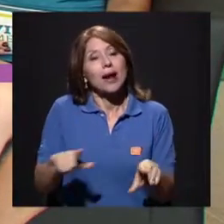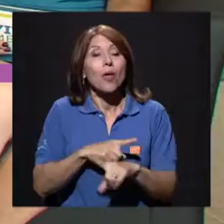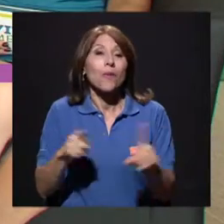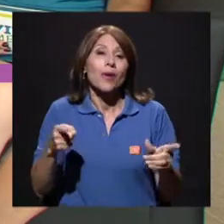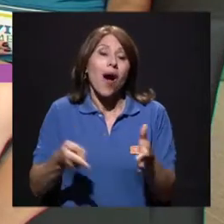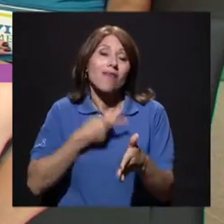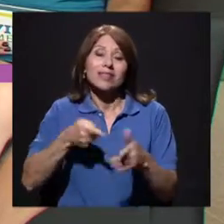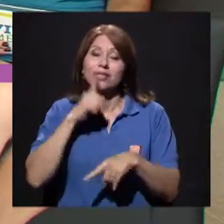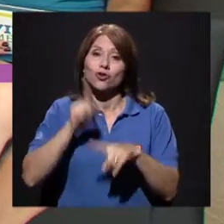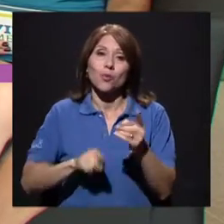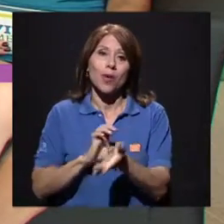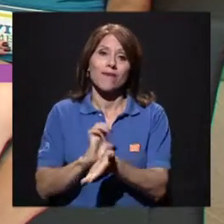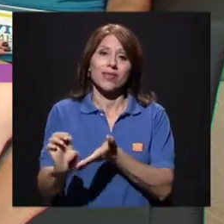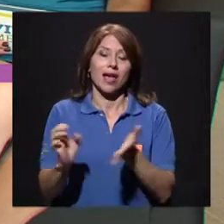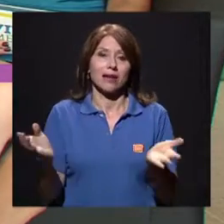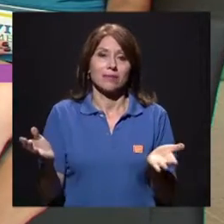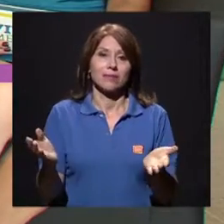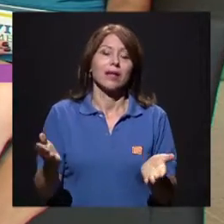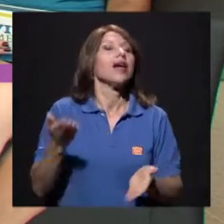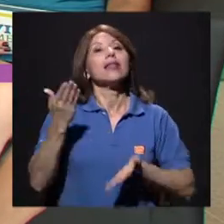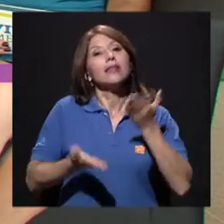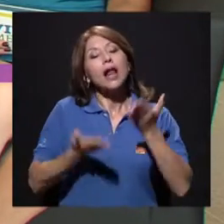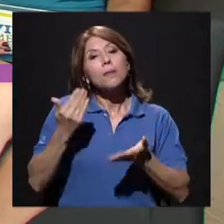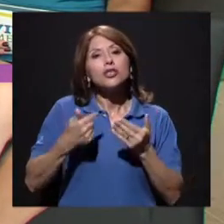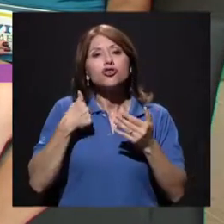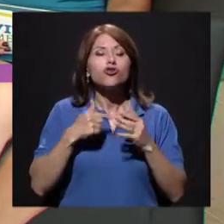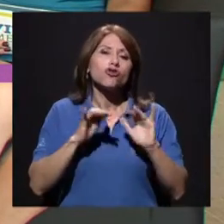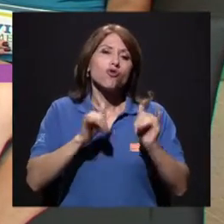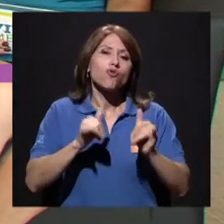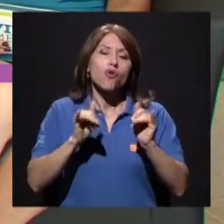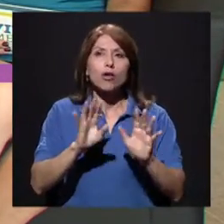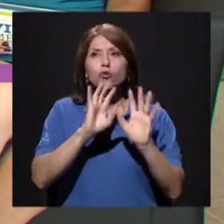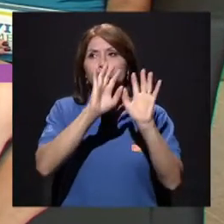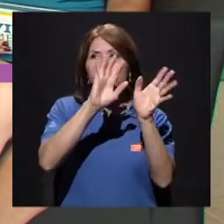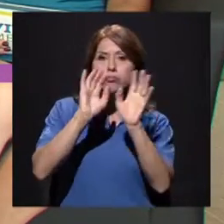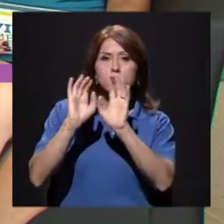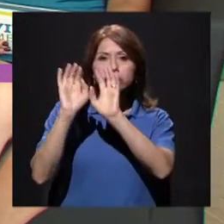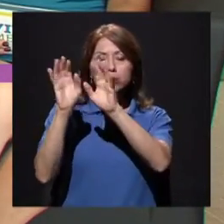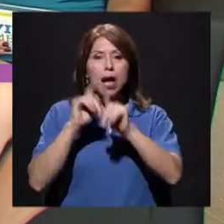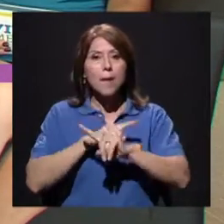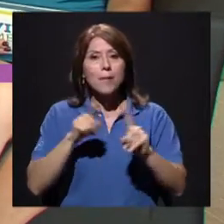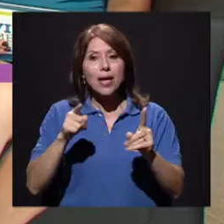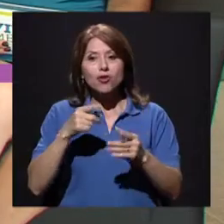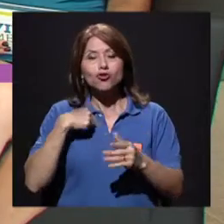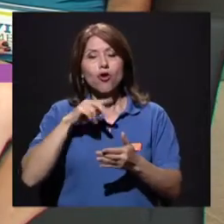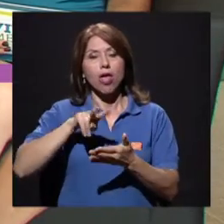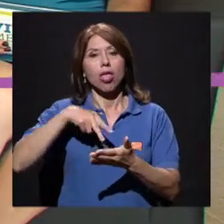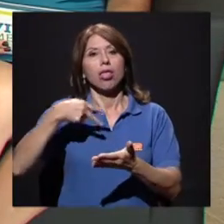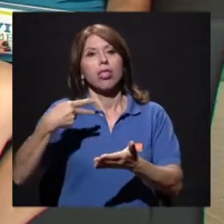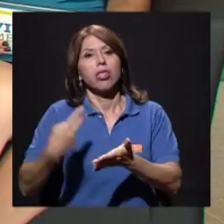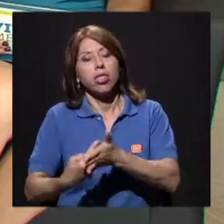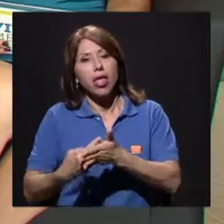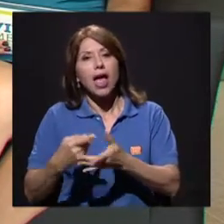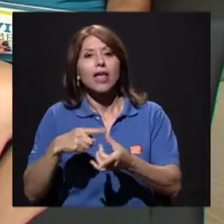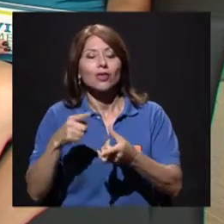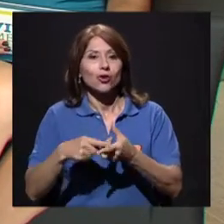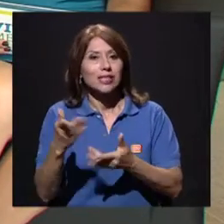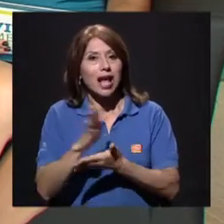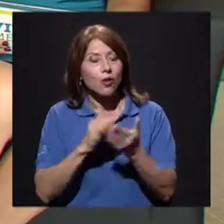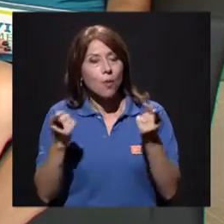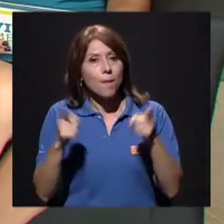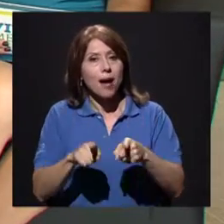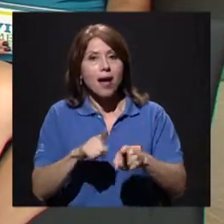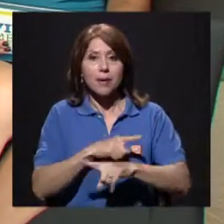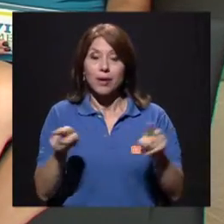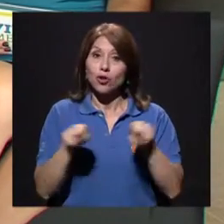puede ser que una persona se pase y yo caigo, entonces ahí me produce una lesión. Pero hay también lesiones por sobreuso,